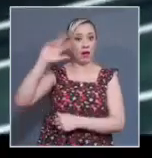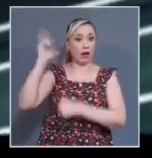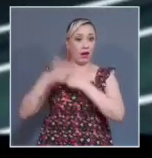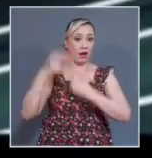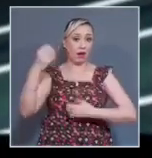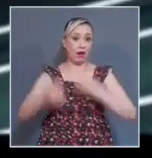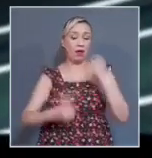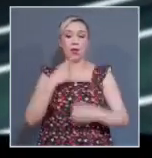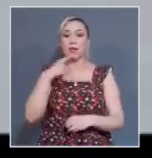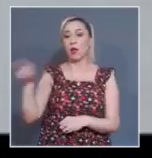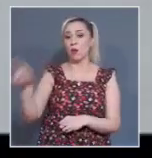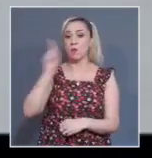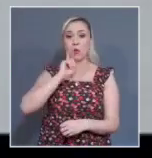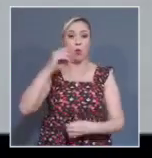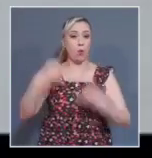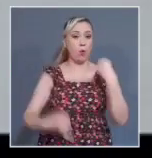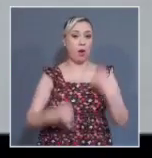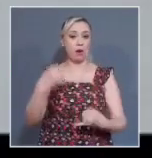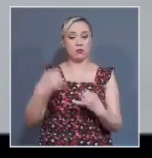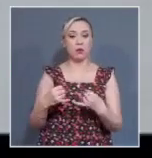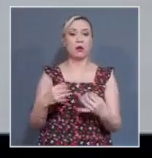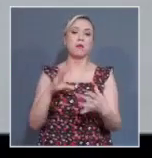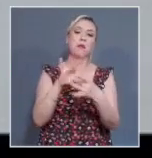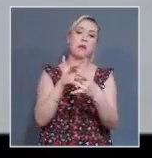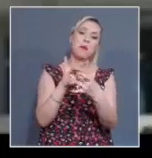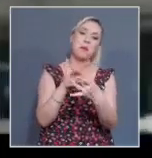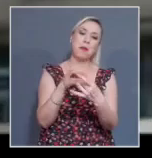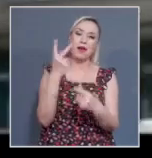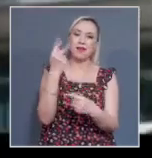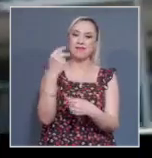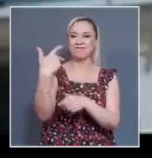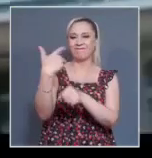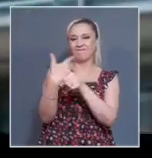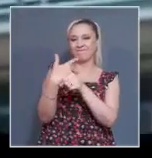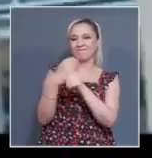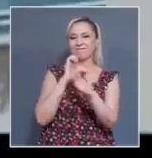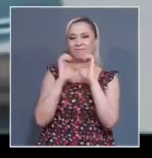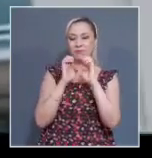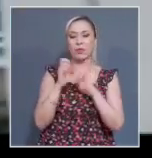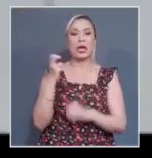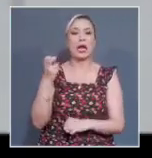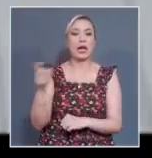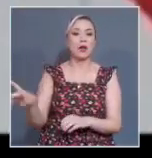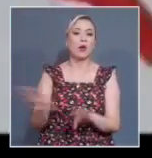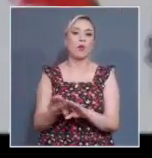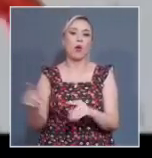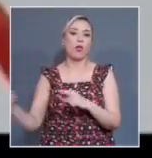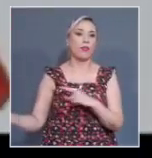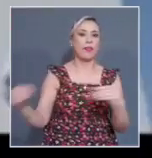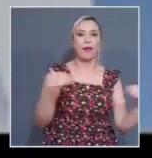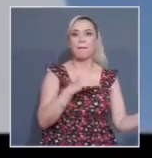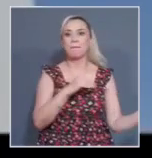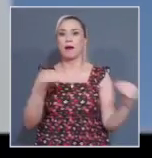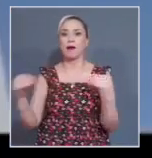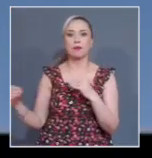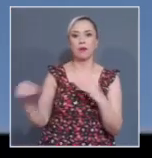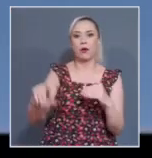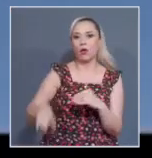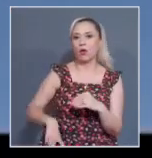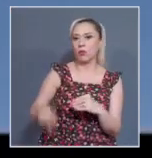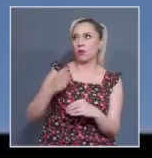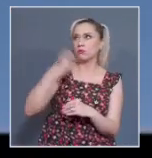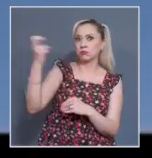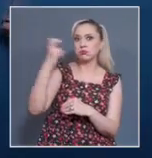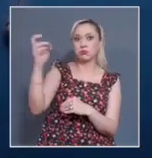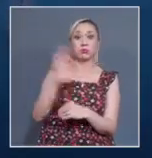jueza dadas a un medio de comunicación formaron parte claramente de un debate sobre asuntos de interés público y merecían un alto